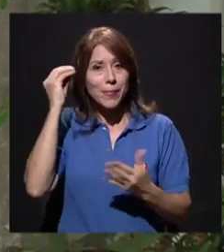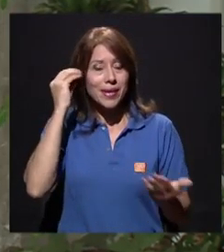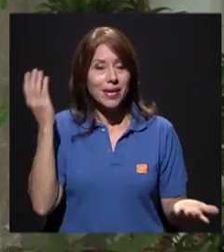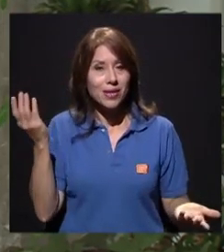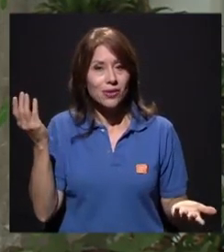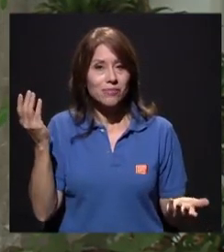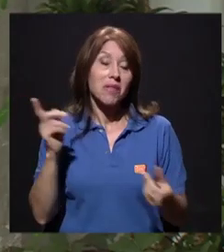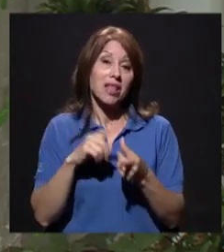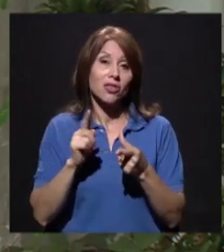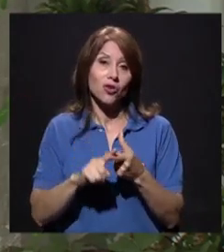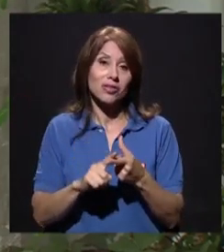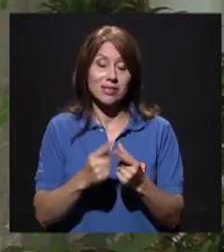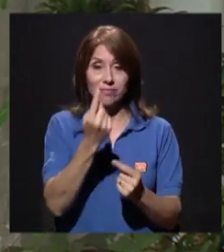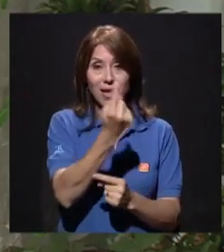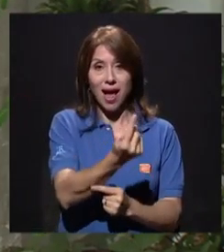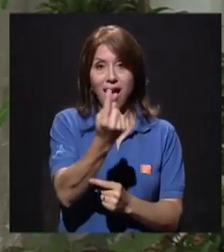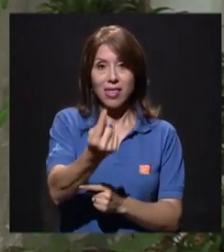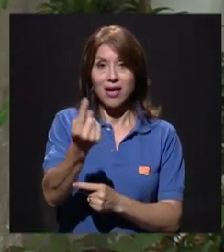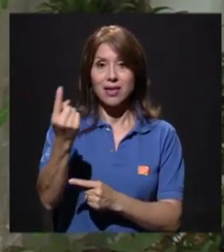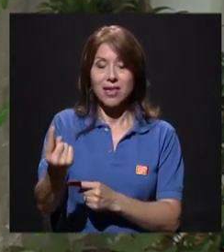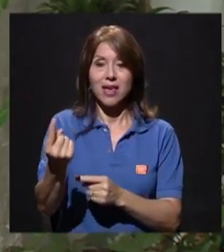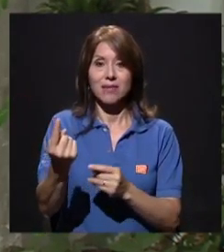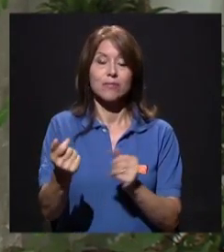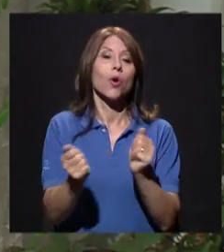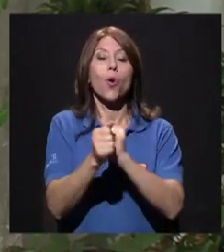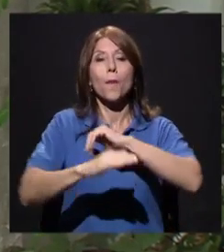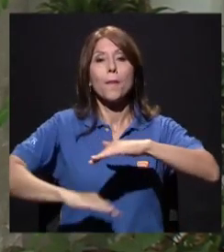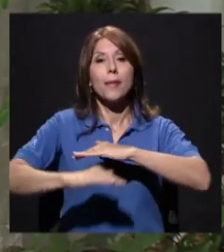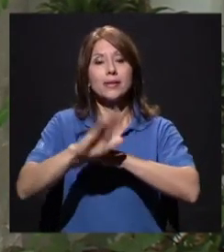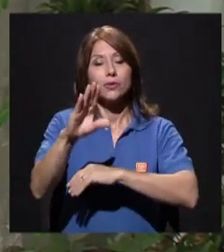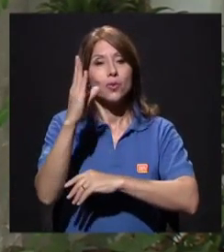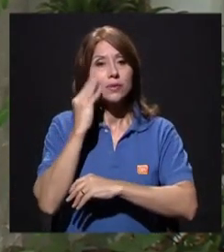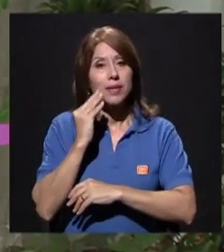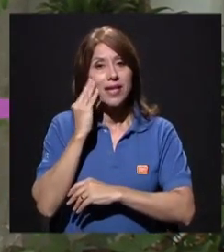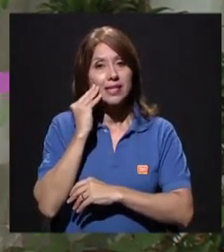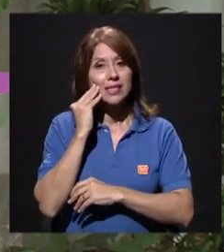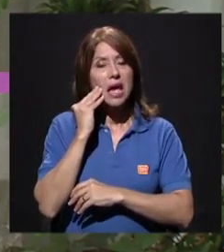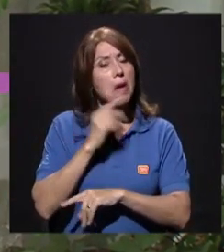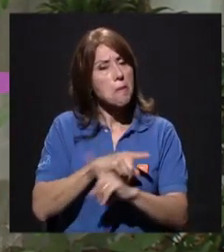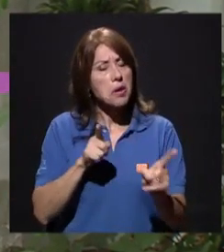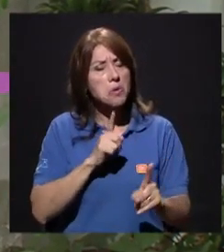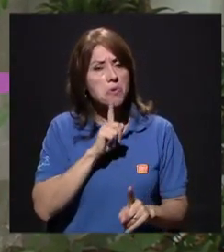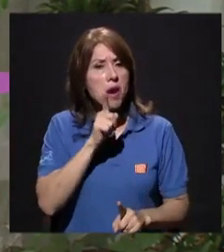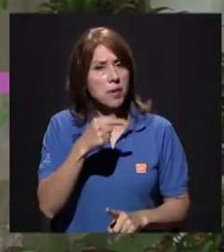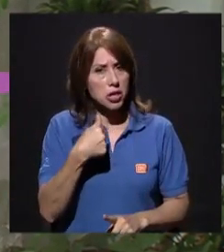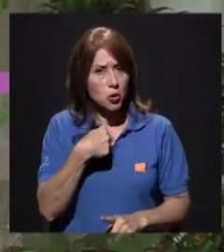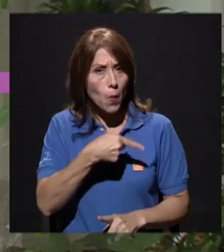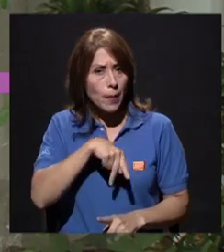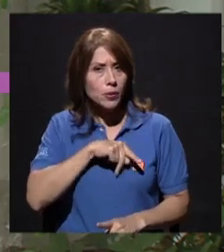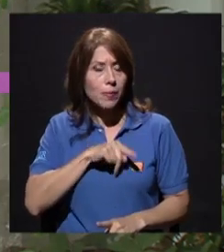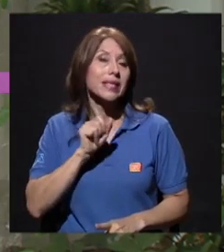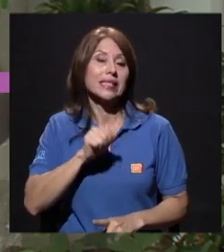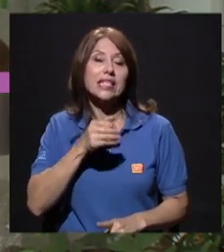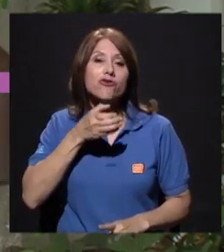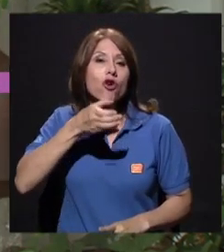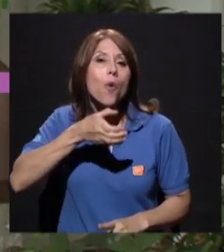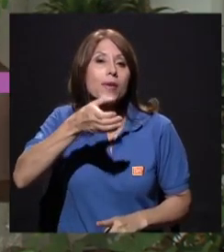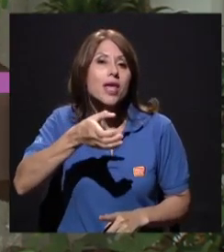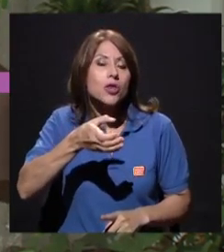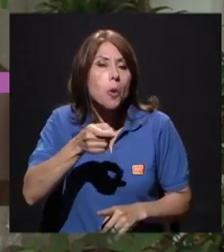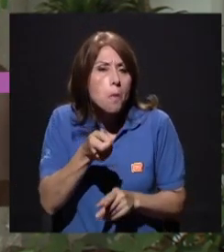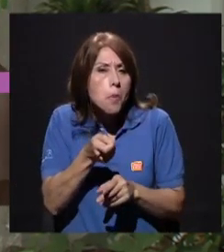a tomar de acuerdo a su experiencia, ¿verdad? Y realmente, yo sí recomiendo, pues, un pequeño calentamiento para